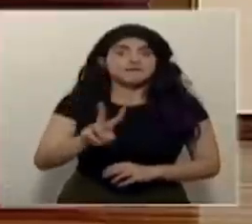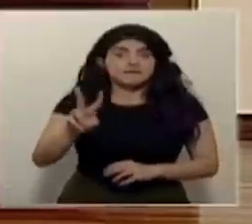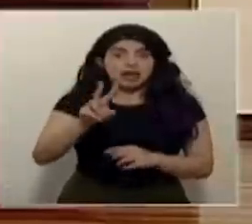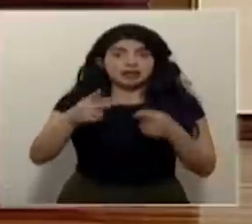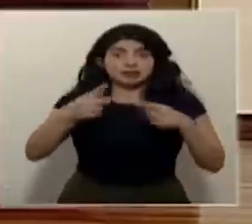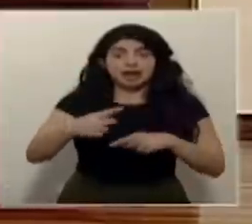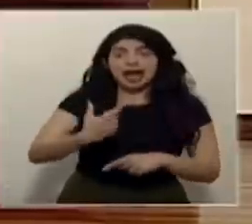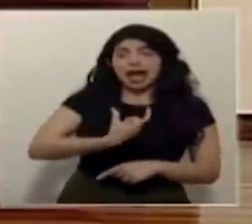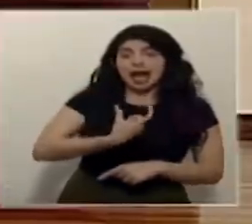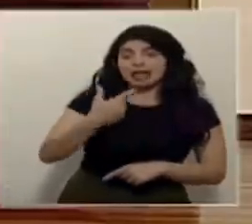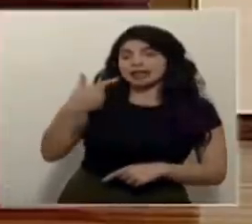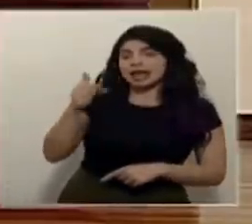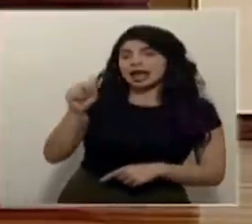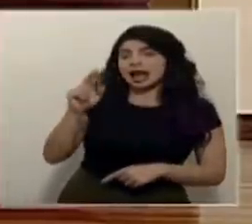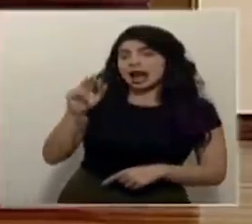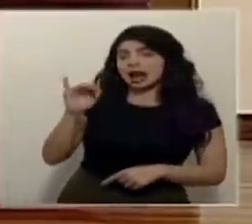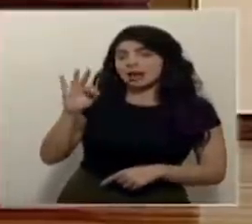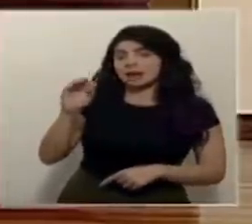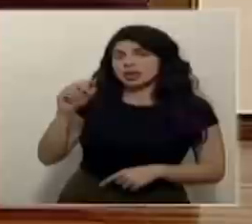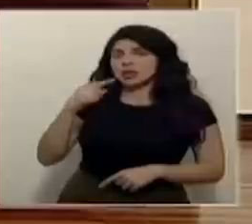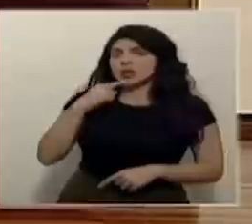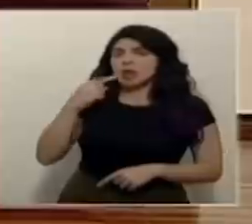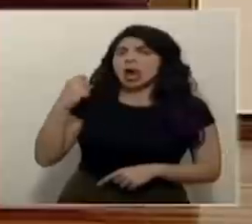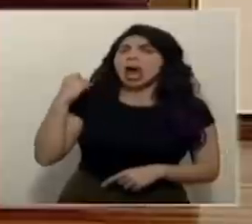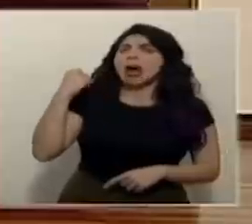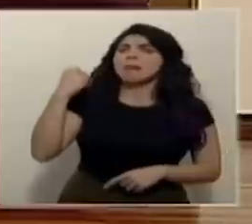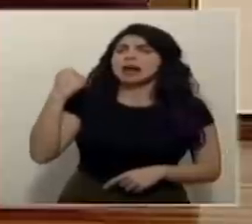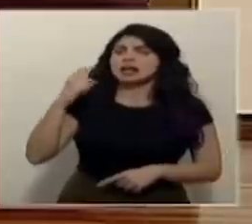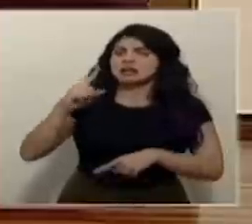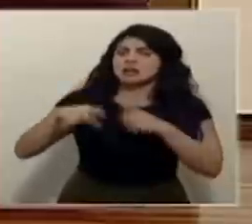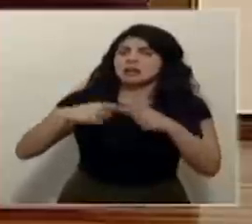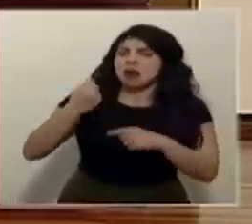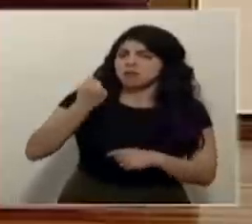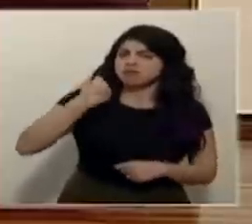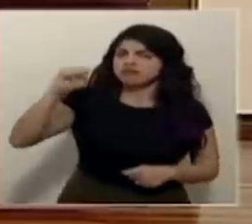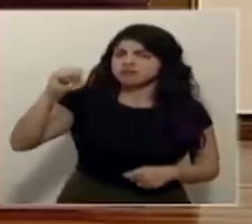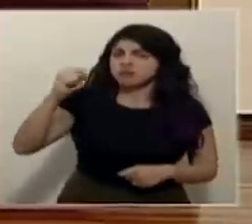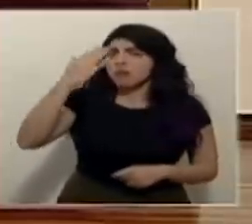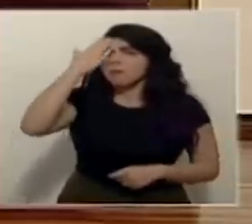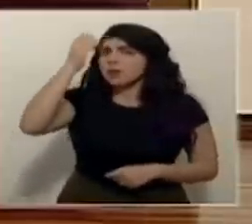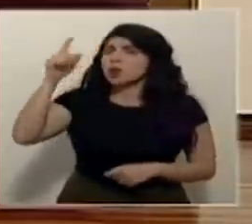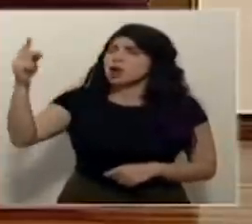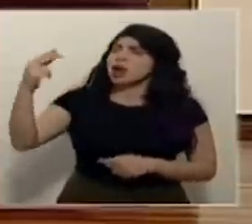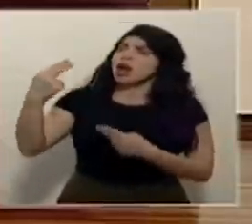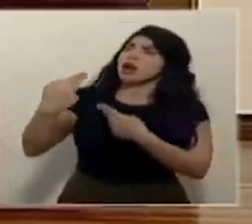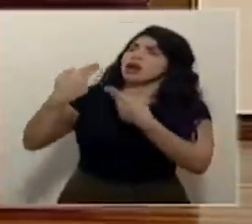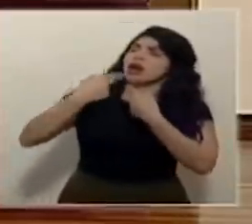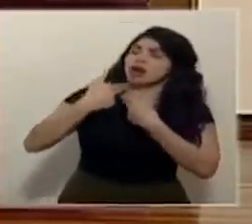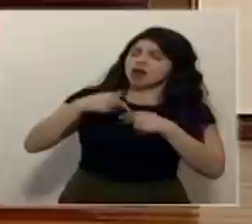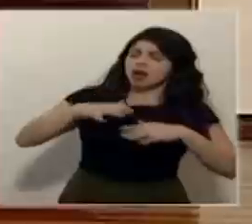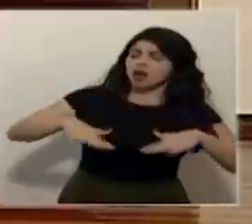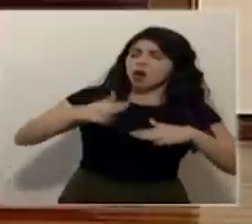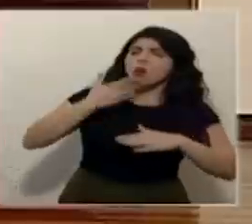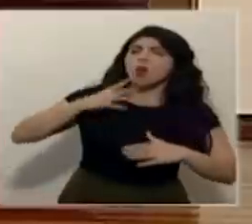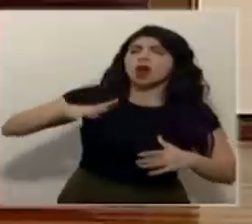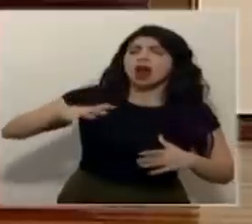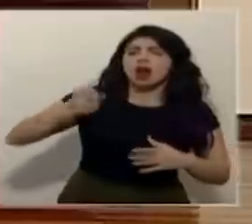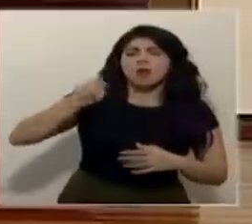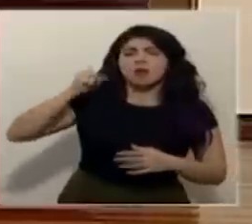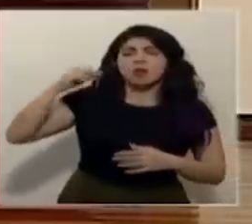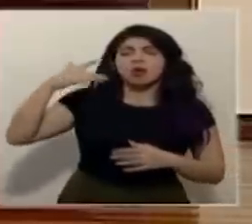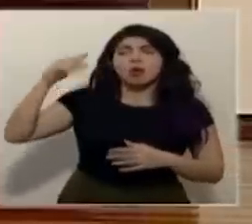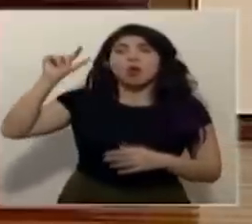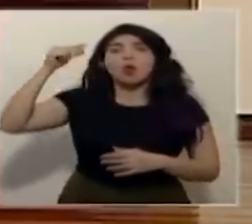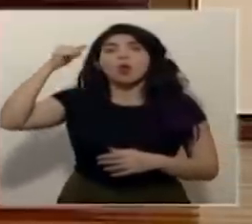del alcalde de Garavito que amenazó con sublevarse porque mantenían ese cantón en alerta naranja y poco después